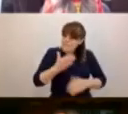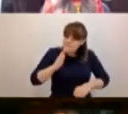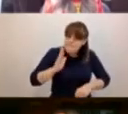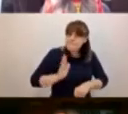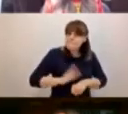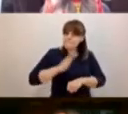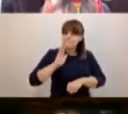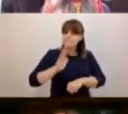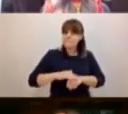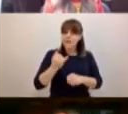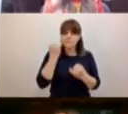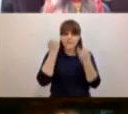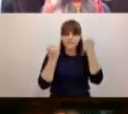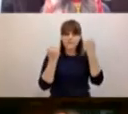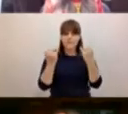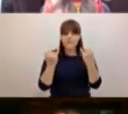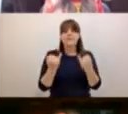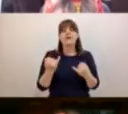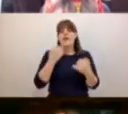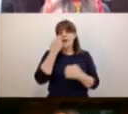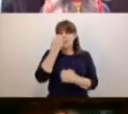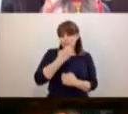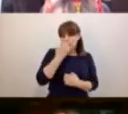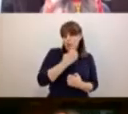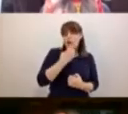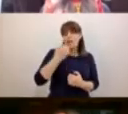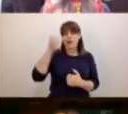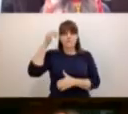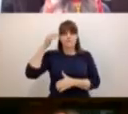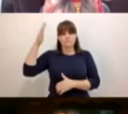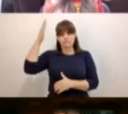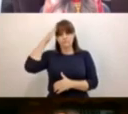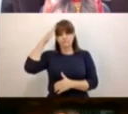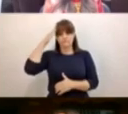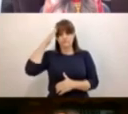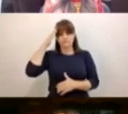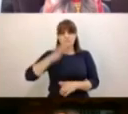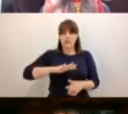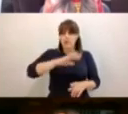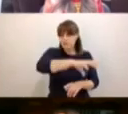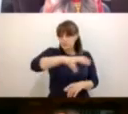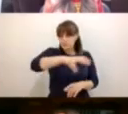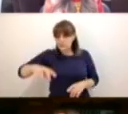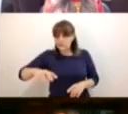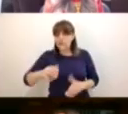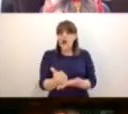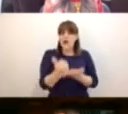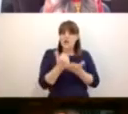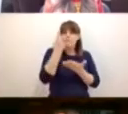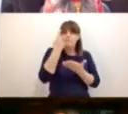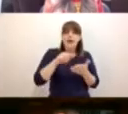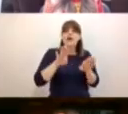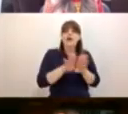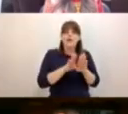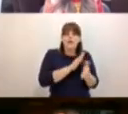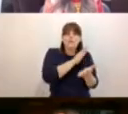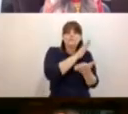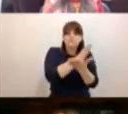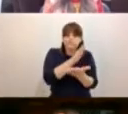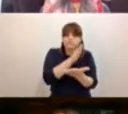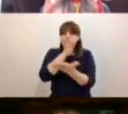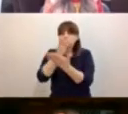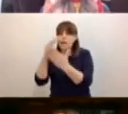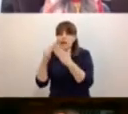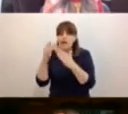Muchas escuelas y autoridades locales nos dijeron pasión y creatividad para llegar a los lugares con escasa o nula conectividad. En muchas